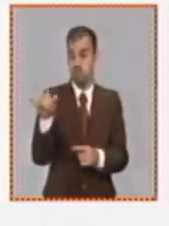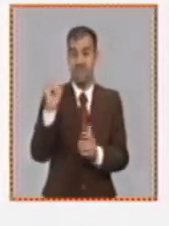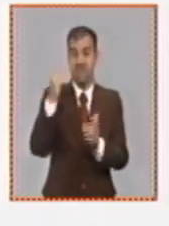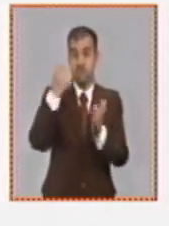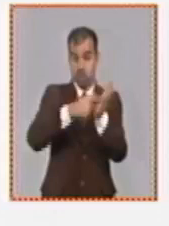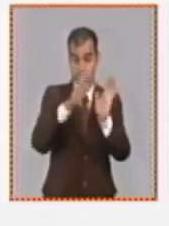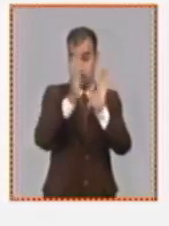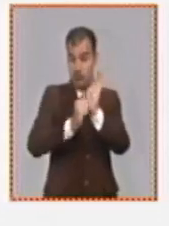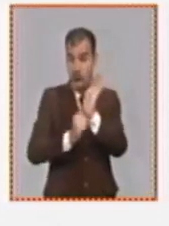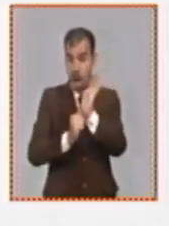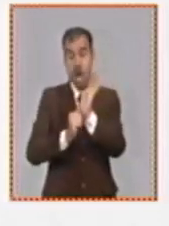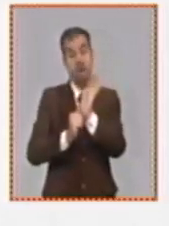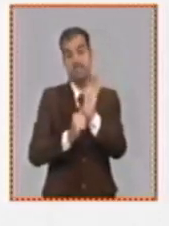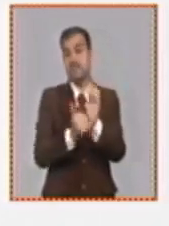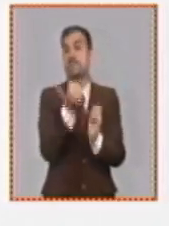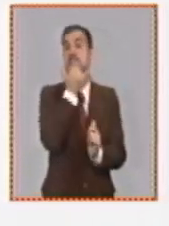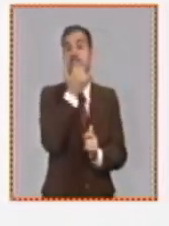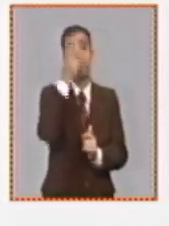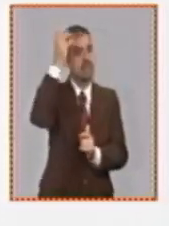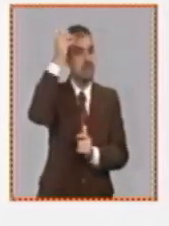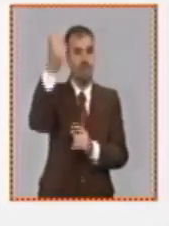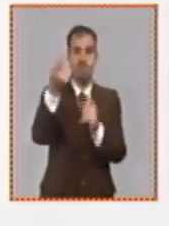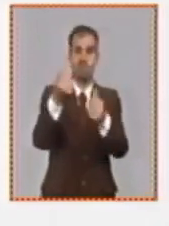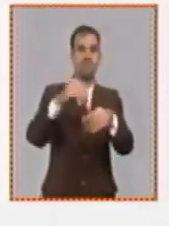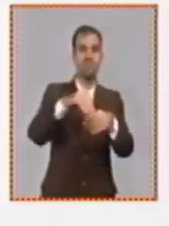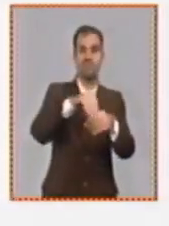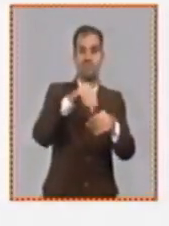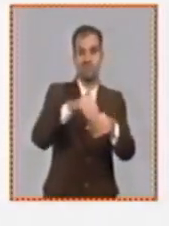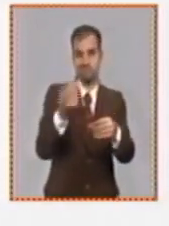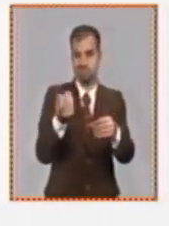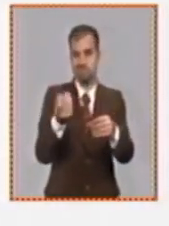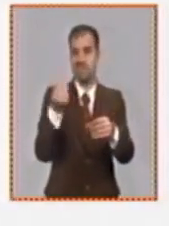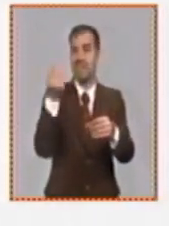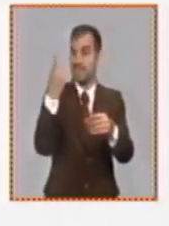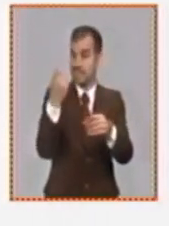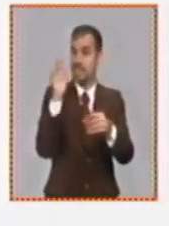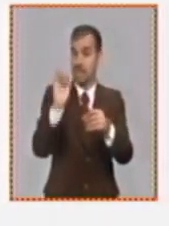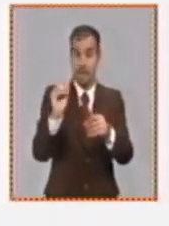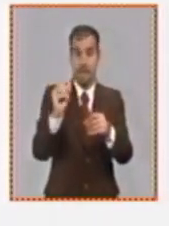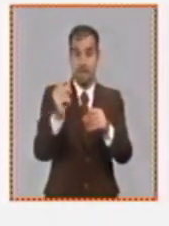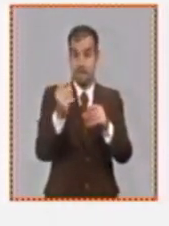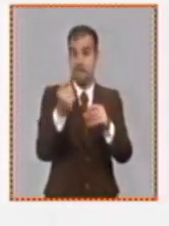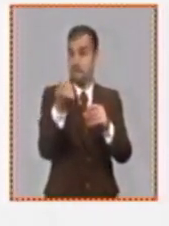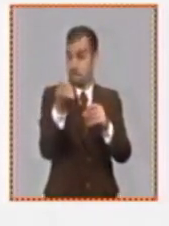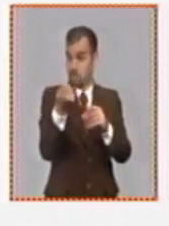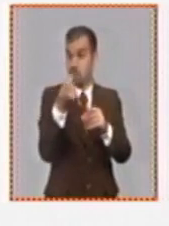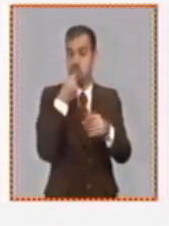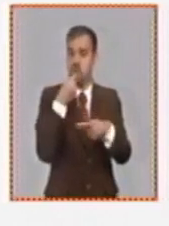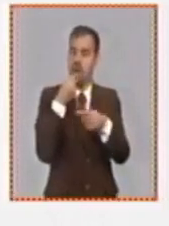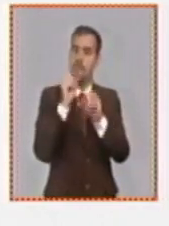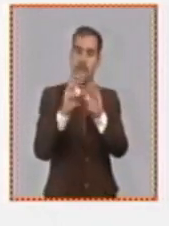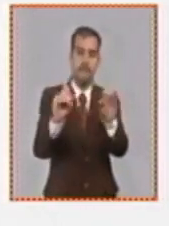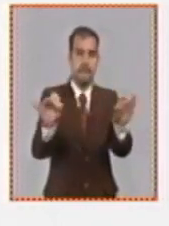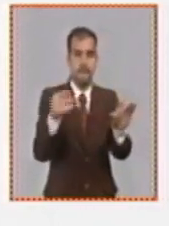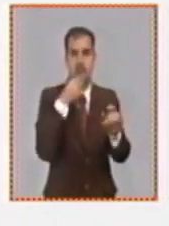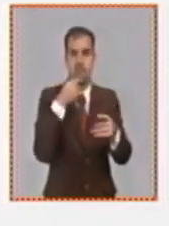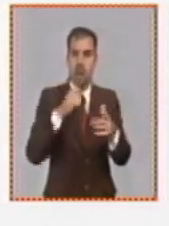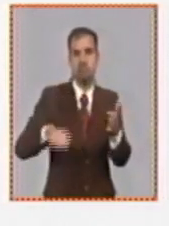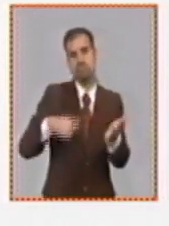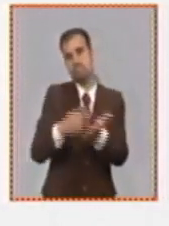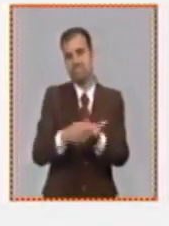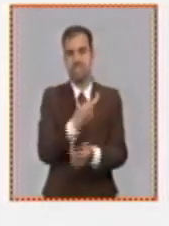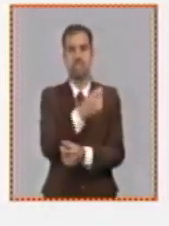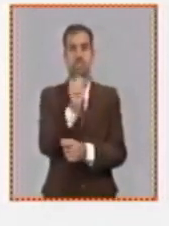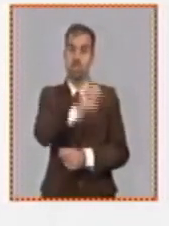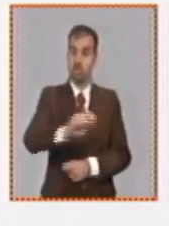presupuesto estatal y a la redistribución de la riqueza que necesita ese presupuesto para poder financiar el